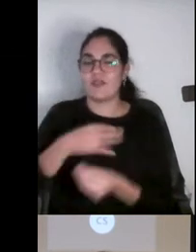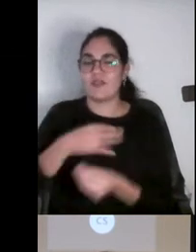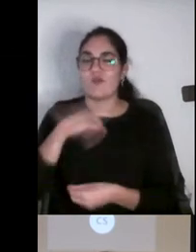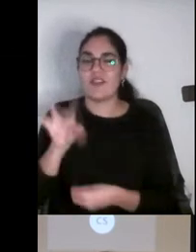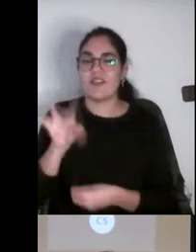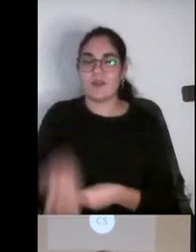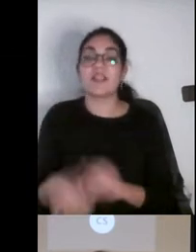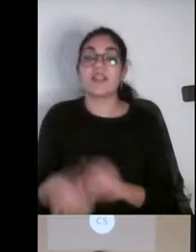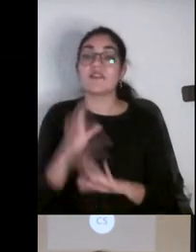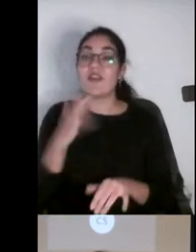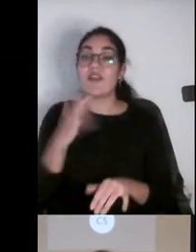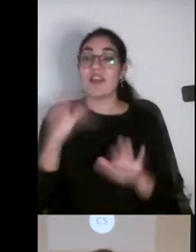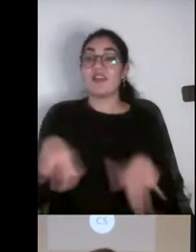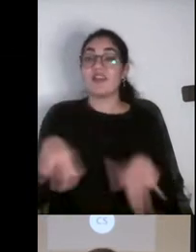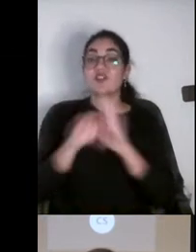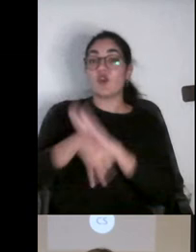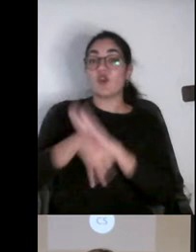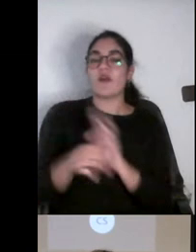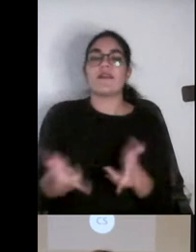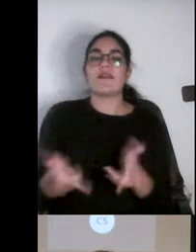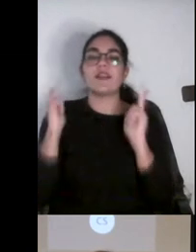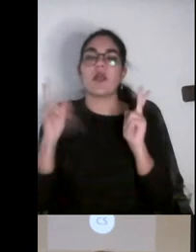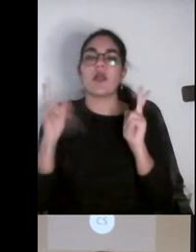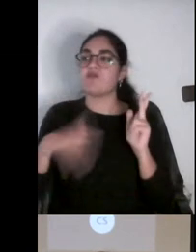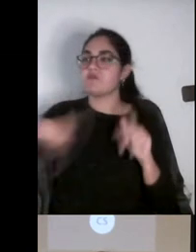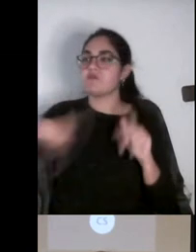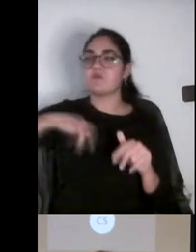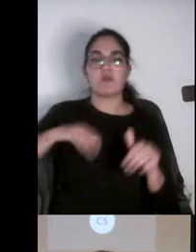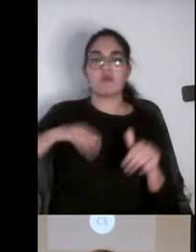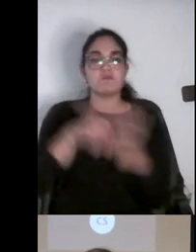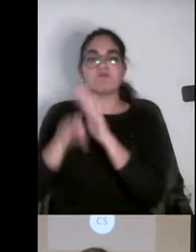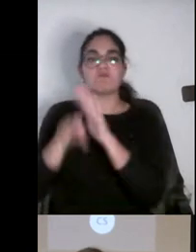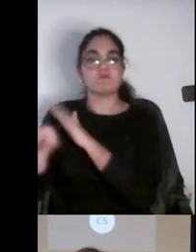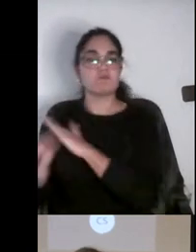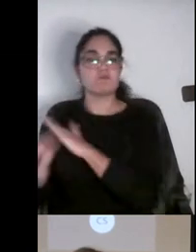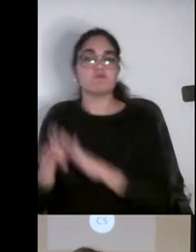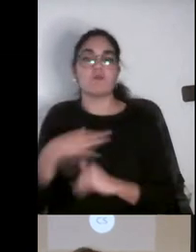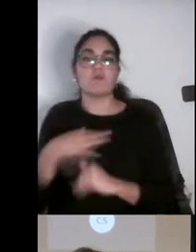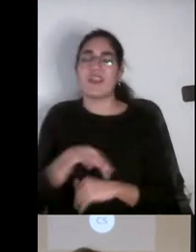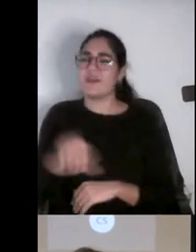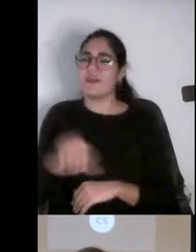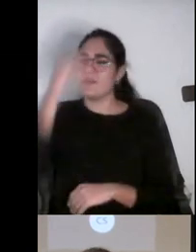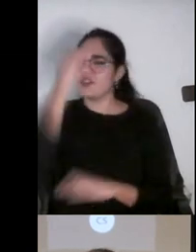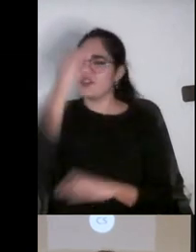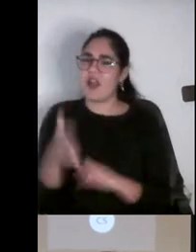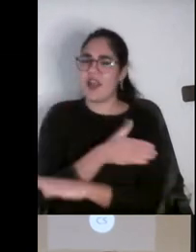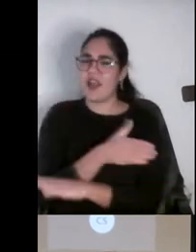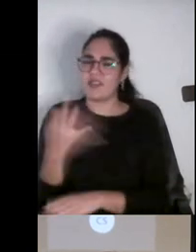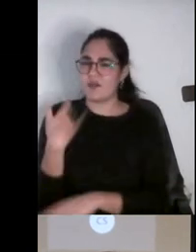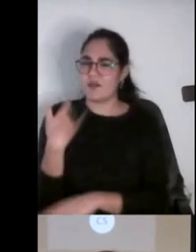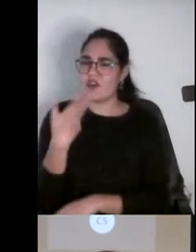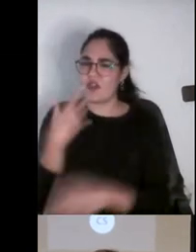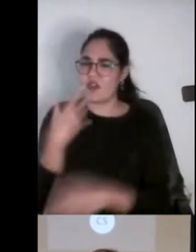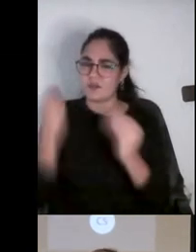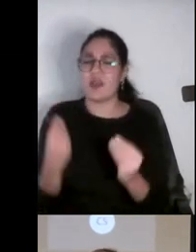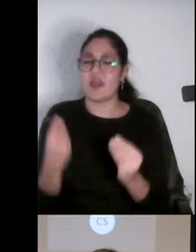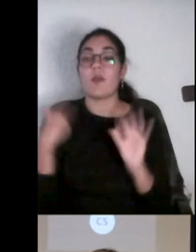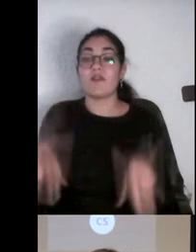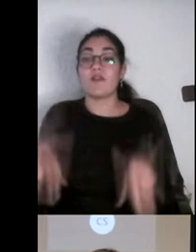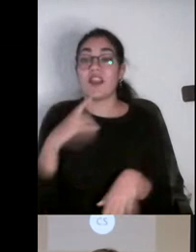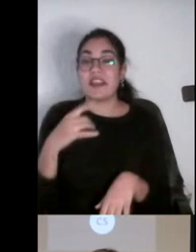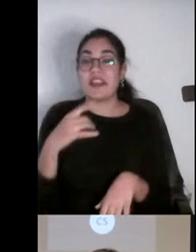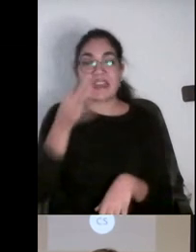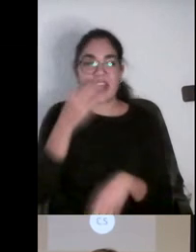ciertas ventajas también que como mínimo sería conveniente que conociéramos porque en muchos casos no nos estamos aprovechando de ellas como